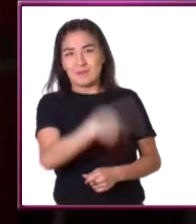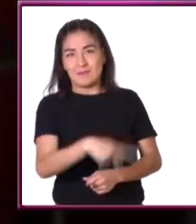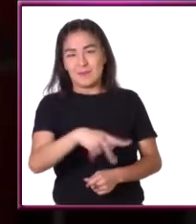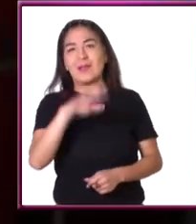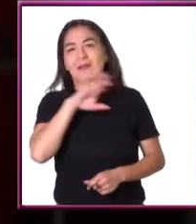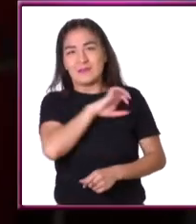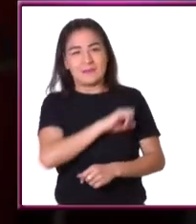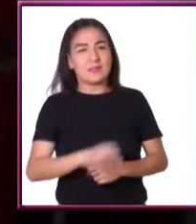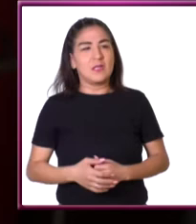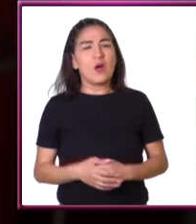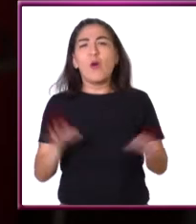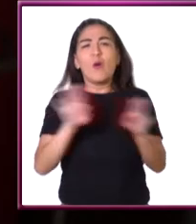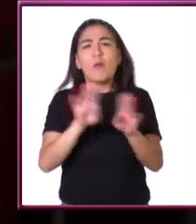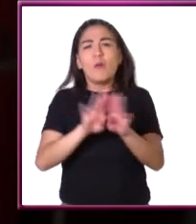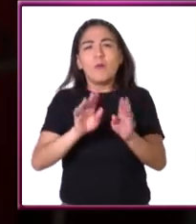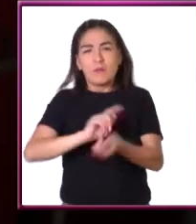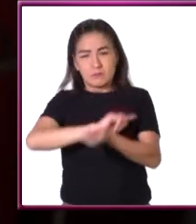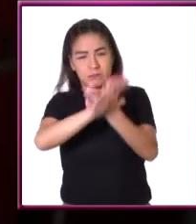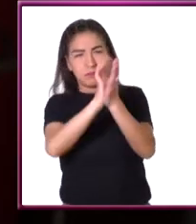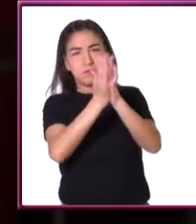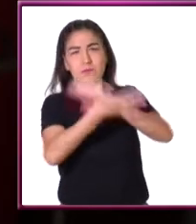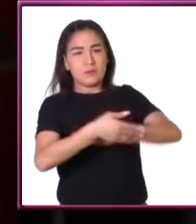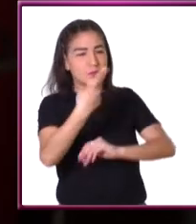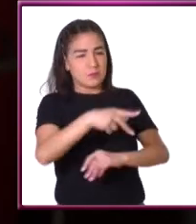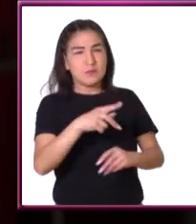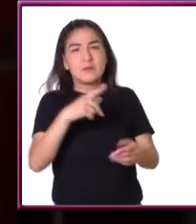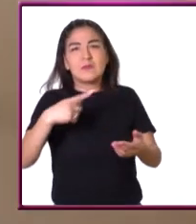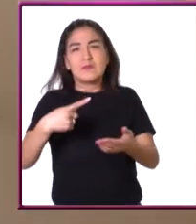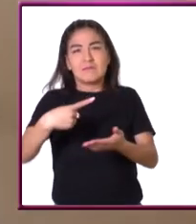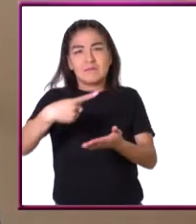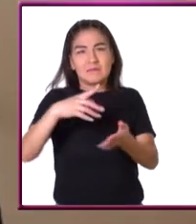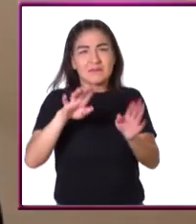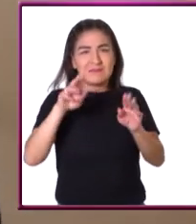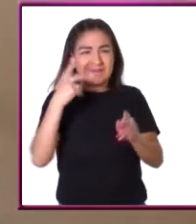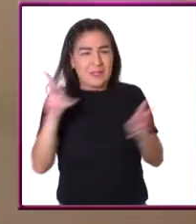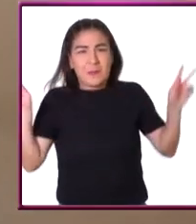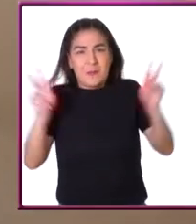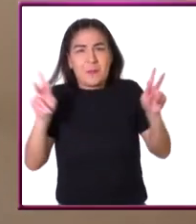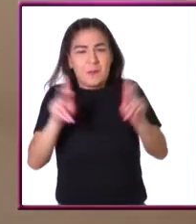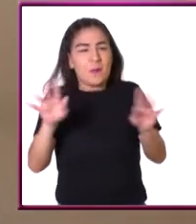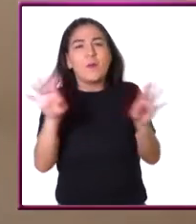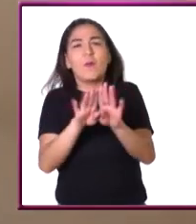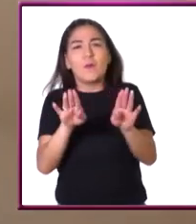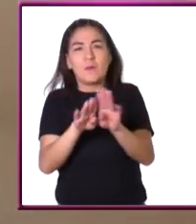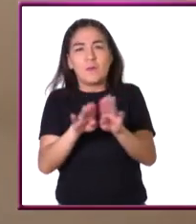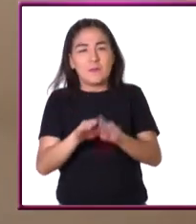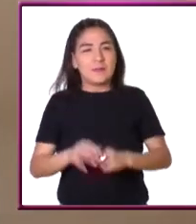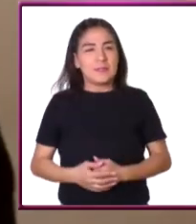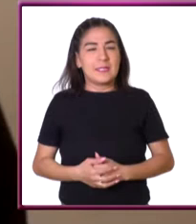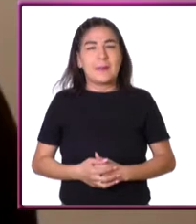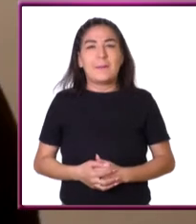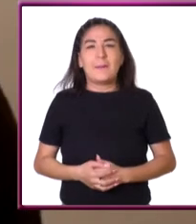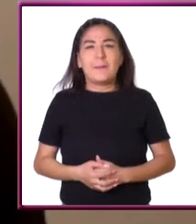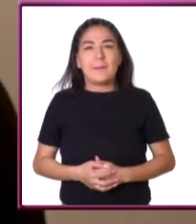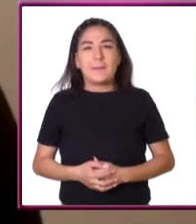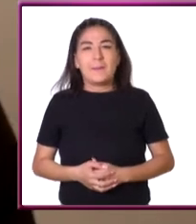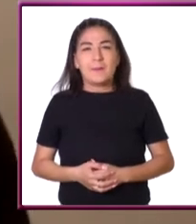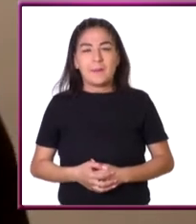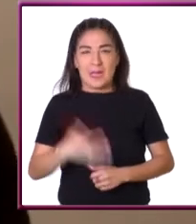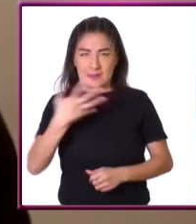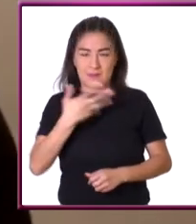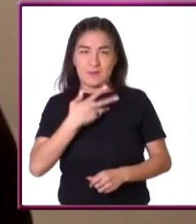metamorfosis en los insectos? Bueno, en particular de las cigarras. Bueno, la metamorfosis en los